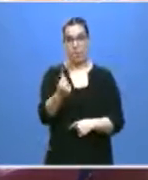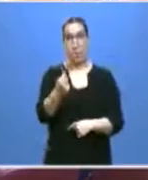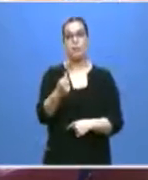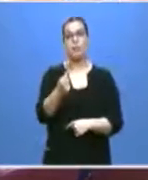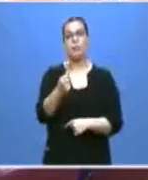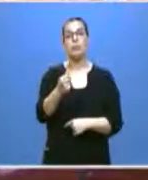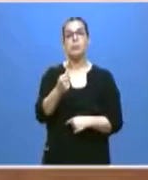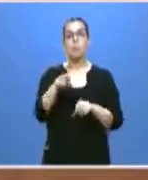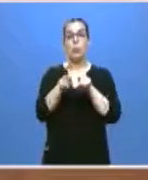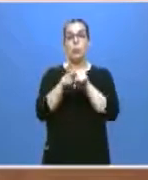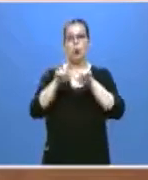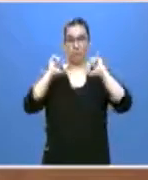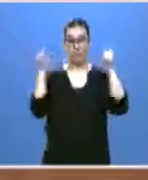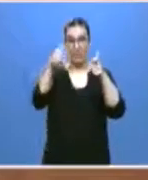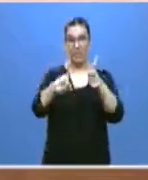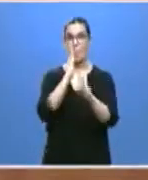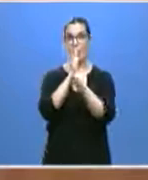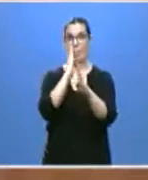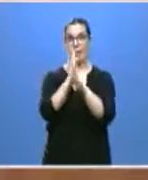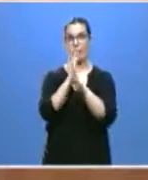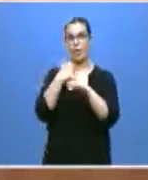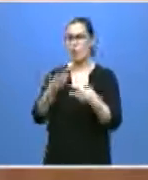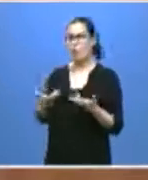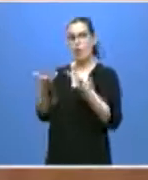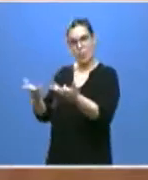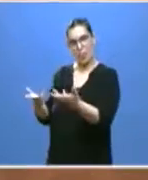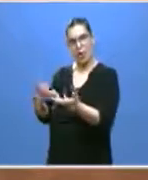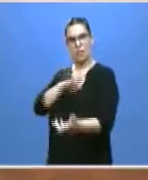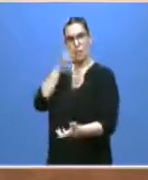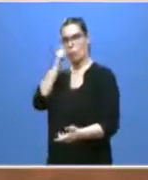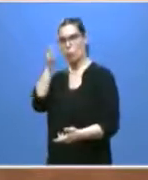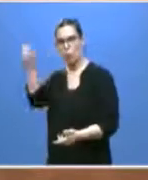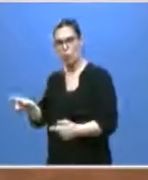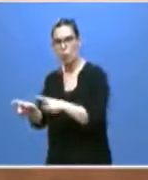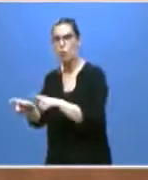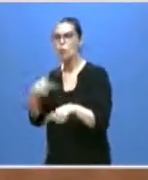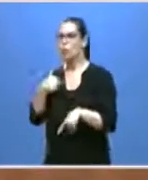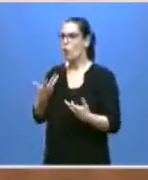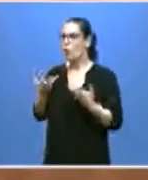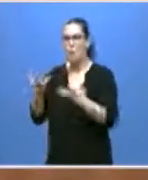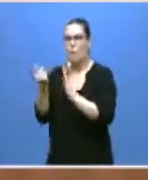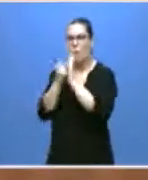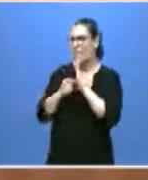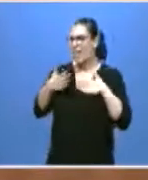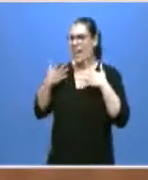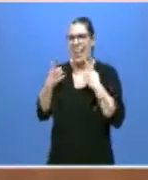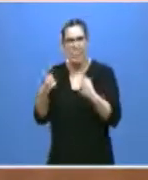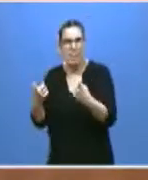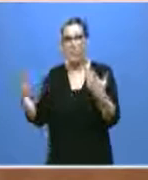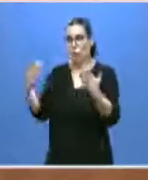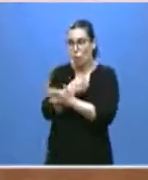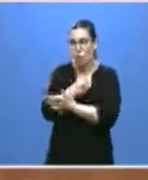Permanente que celebramos en esta Cámara, le ofrecía mi mano, señor Mañueco, para afrontar la crisis y para poner en marcha cuantas medidas fueran necesarias para